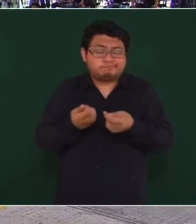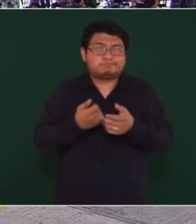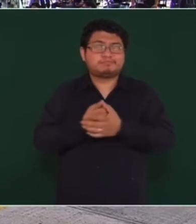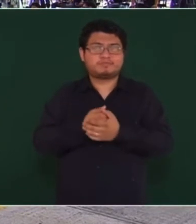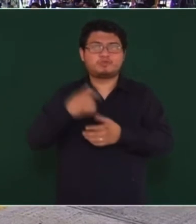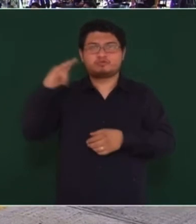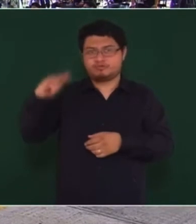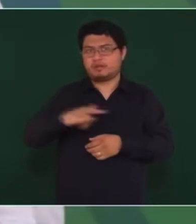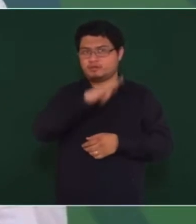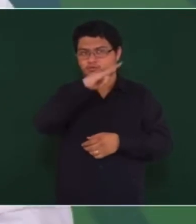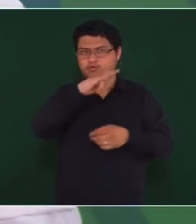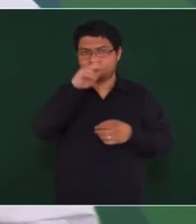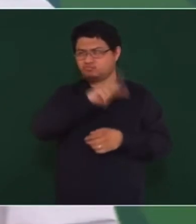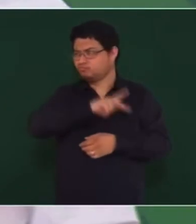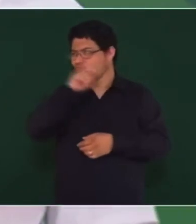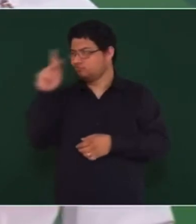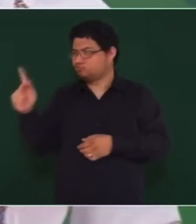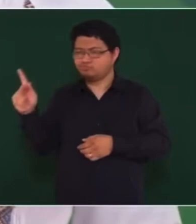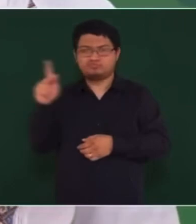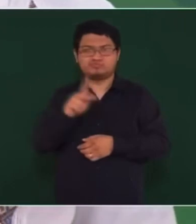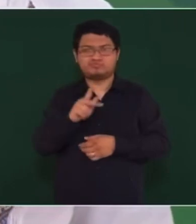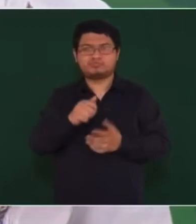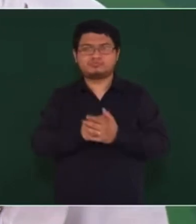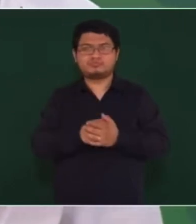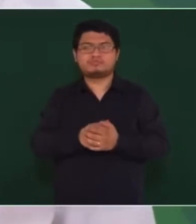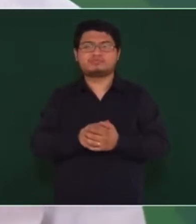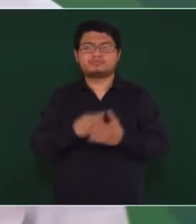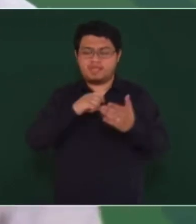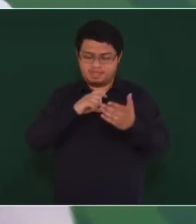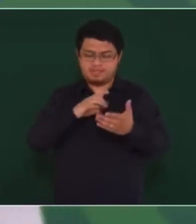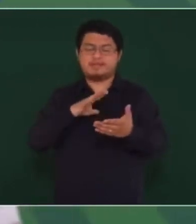ya en un plan integral,